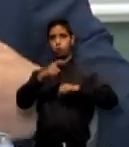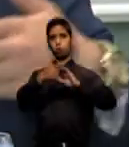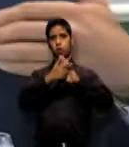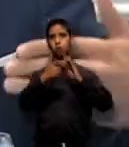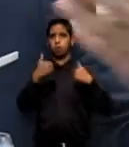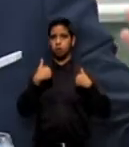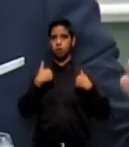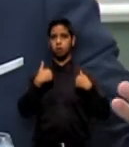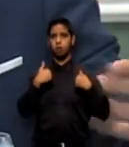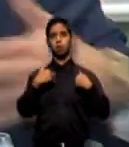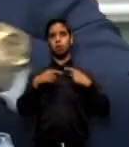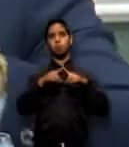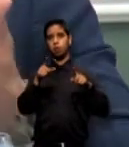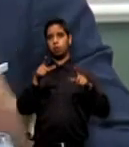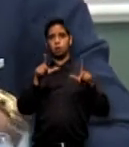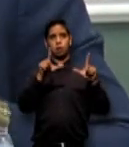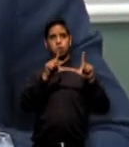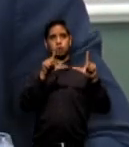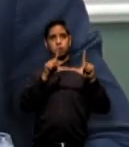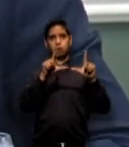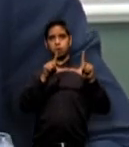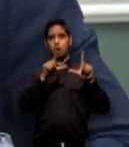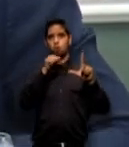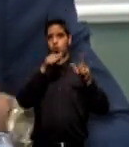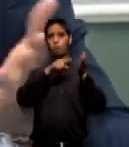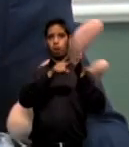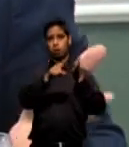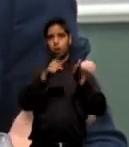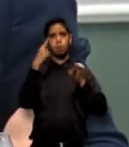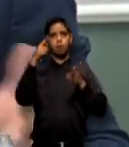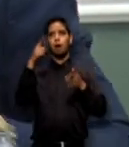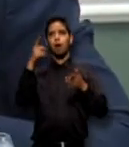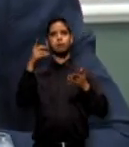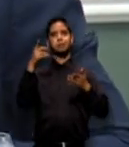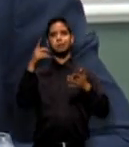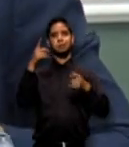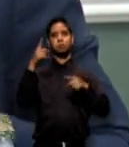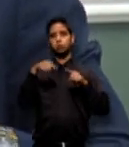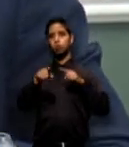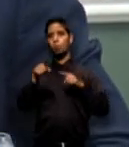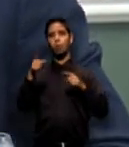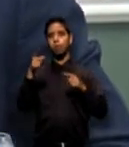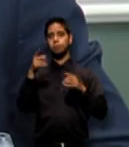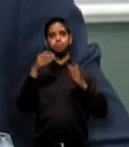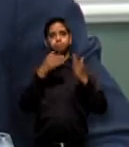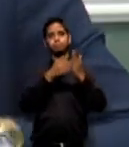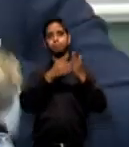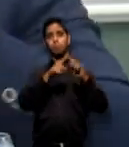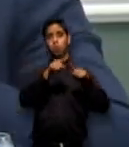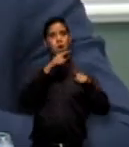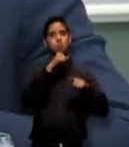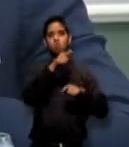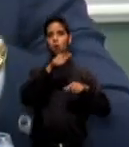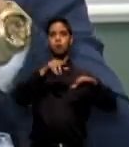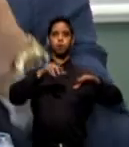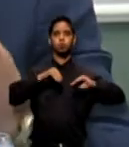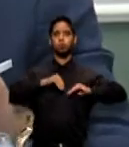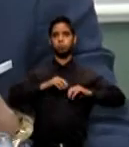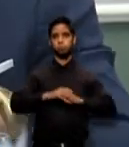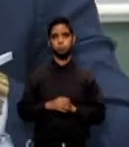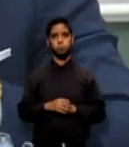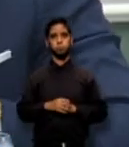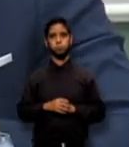de darle una licencia sin sueldo para que no se permitiera esa opción. Desafortunadamente por alguna razón él no la aceptó. Ciertamente